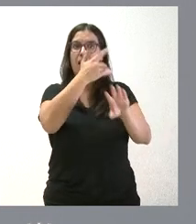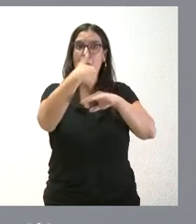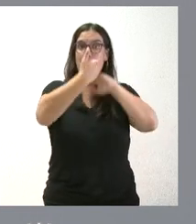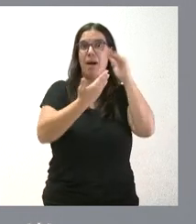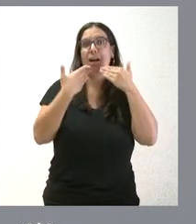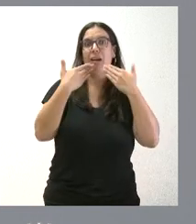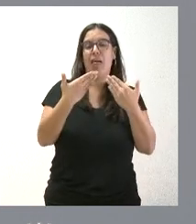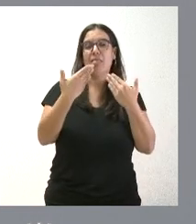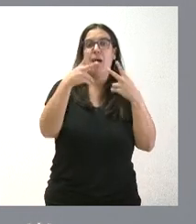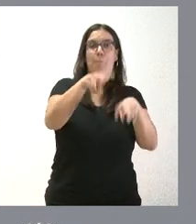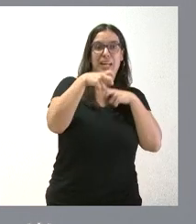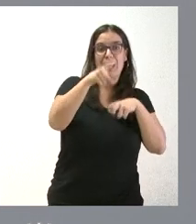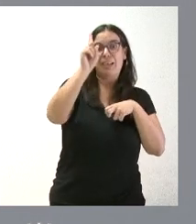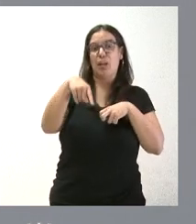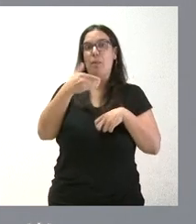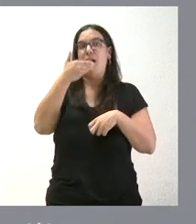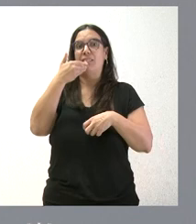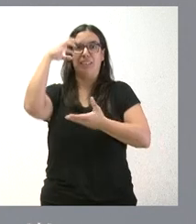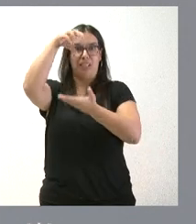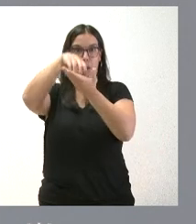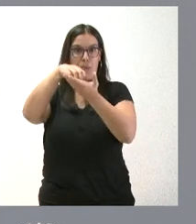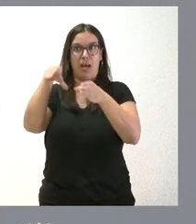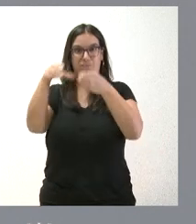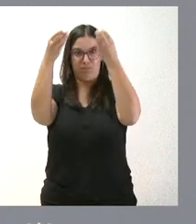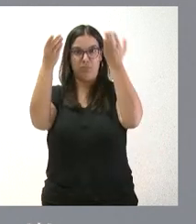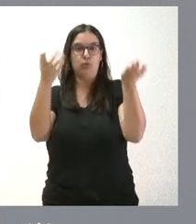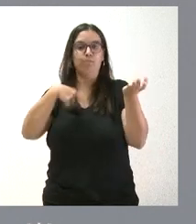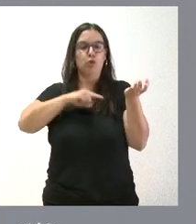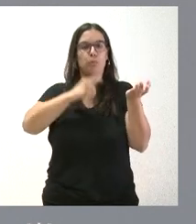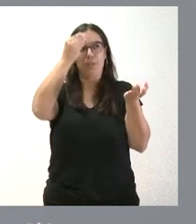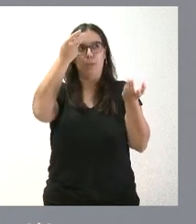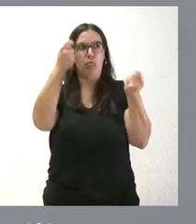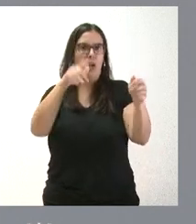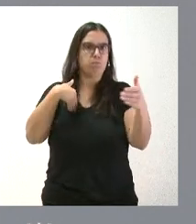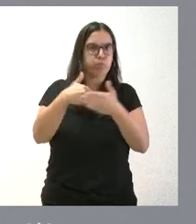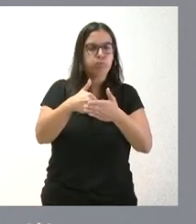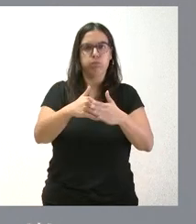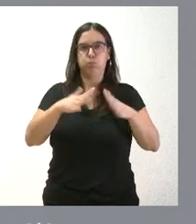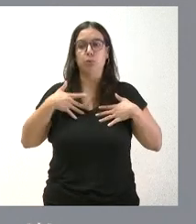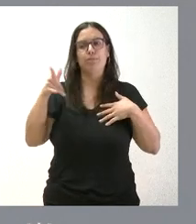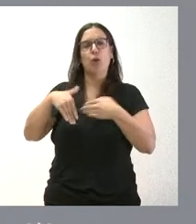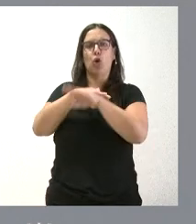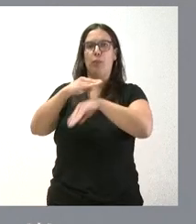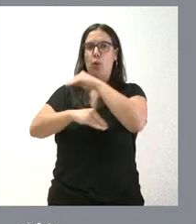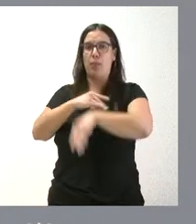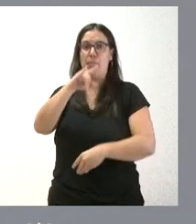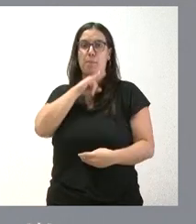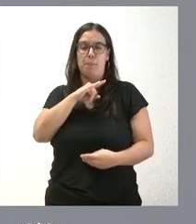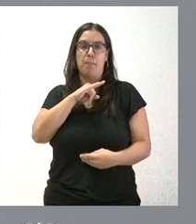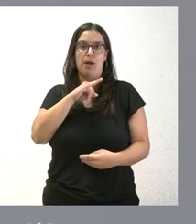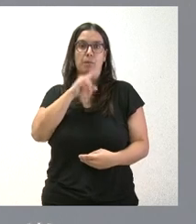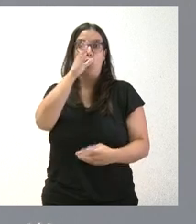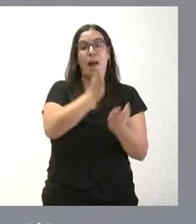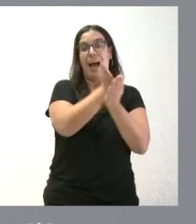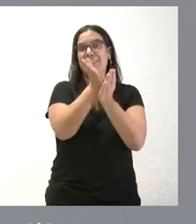y de las térmicas. Nos pareció muy precipitado ese cierre y yo creo que ahí hizo mal el Gobierno en que se planteara ese cierre sin